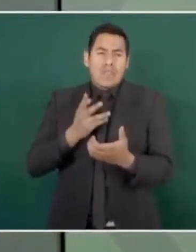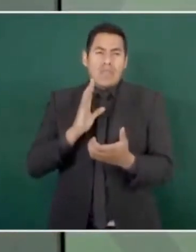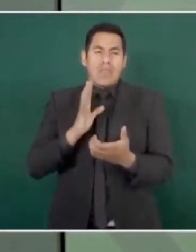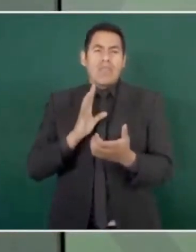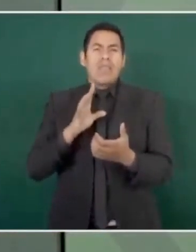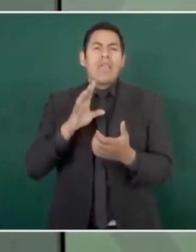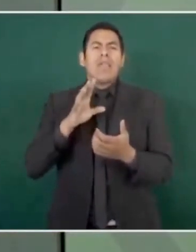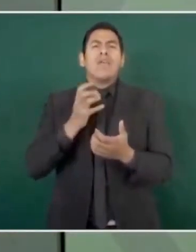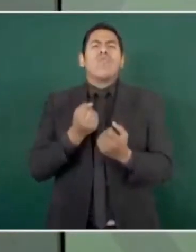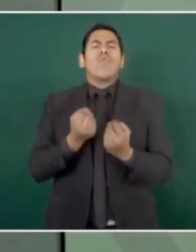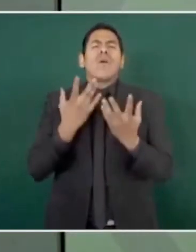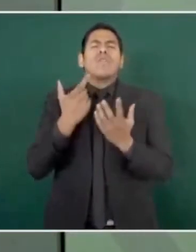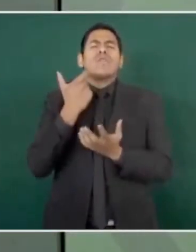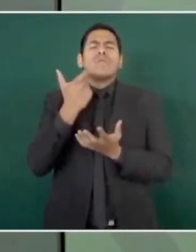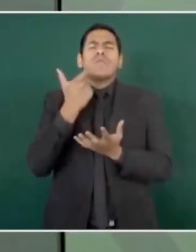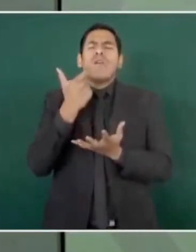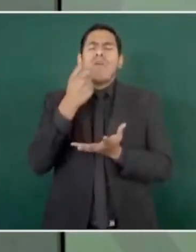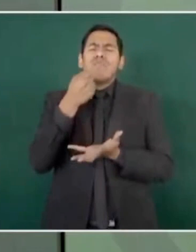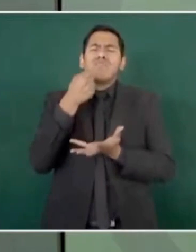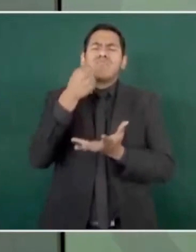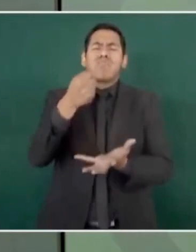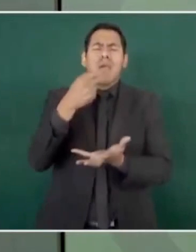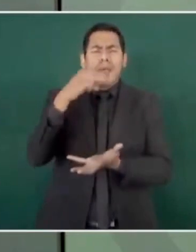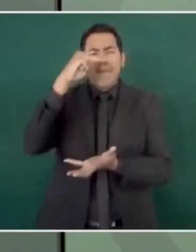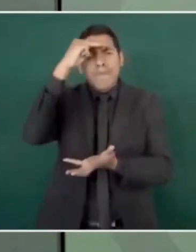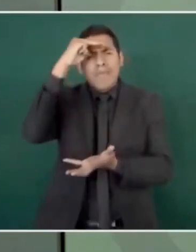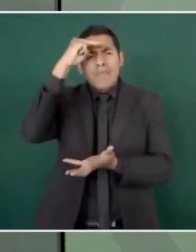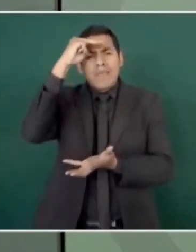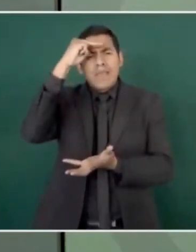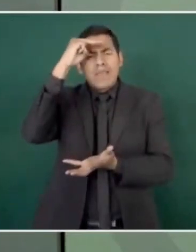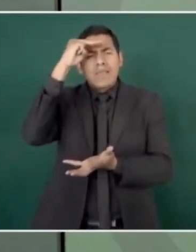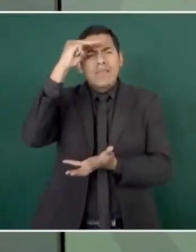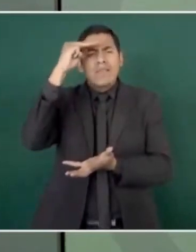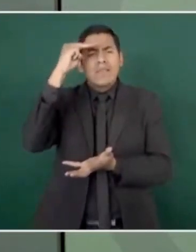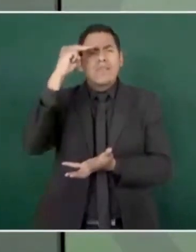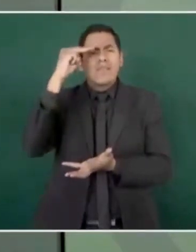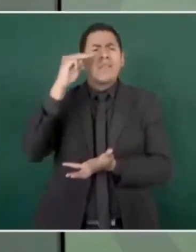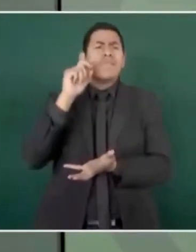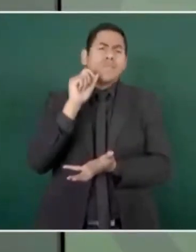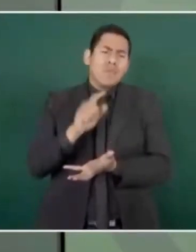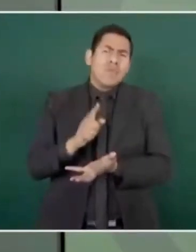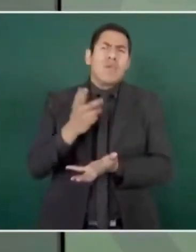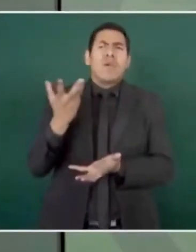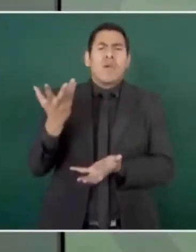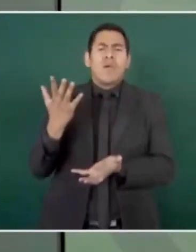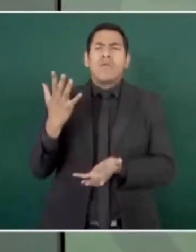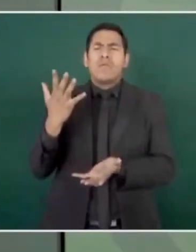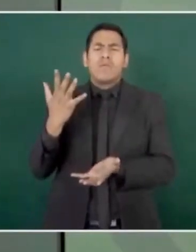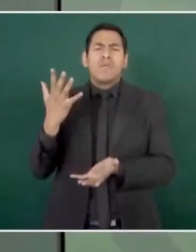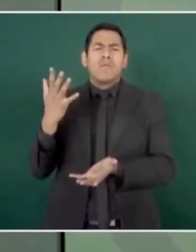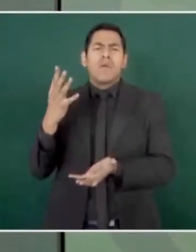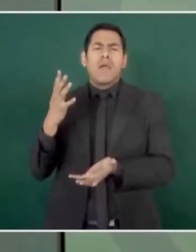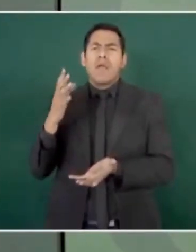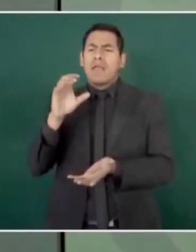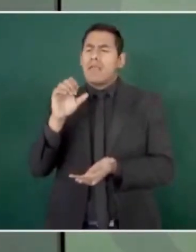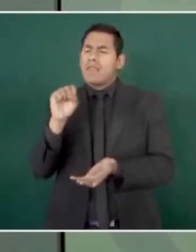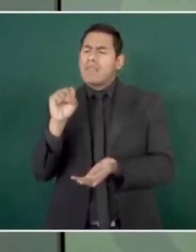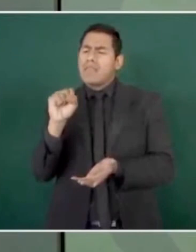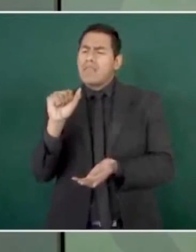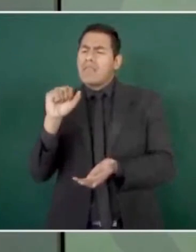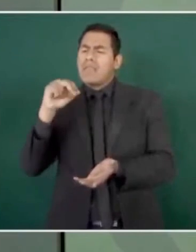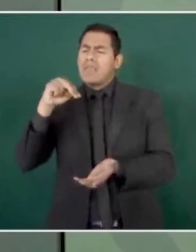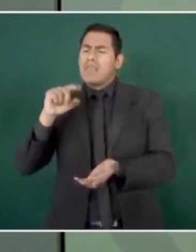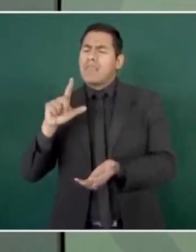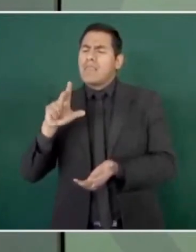Mexicali y cómo está cerca, también en San Luis Río Colorado, en los